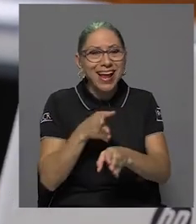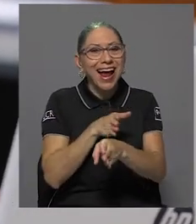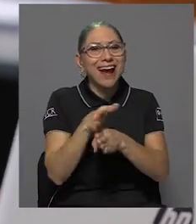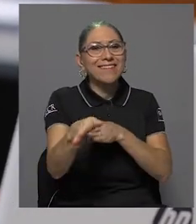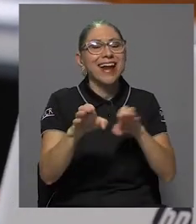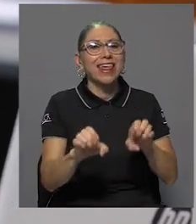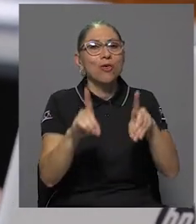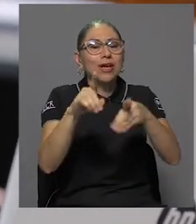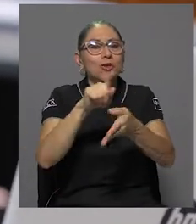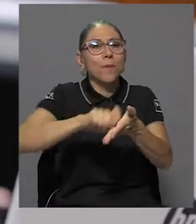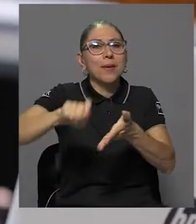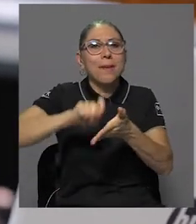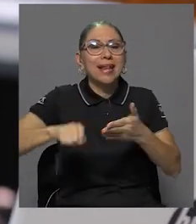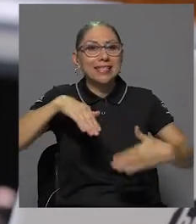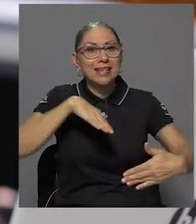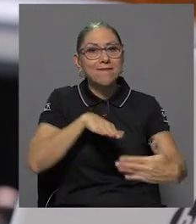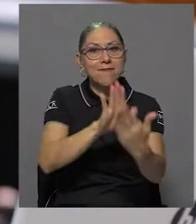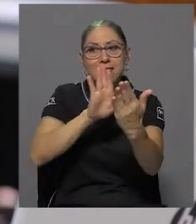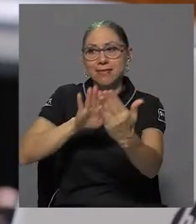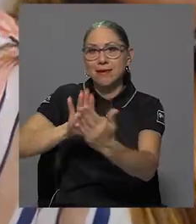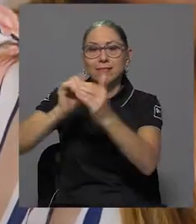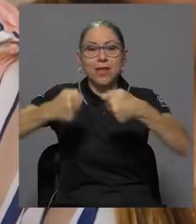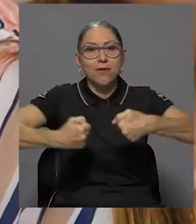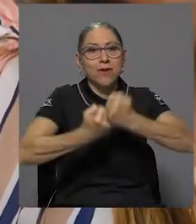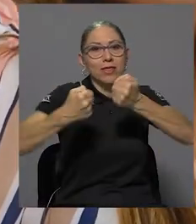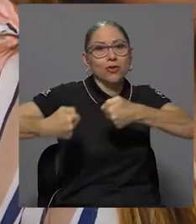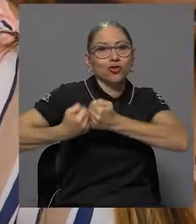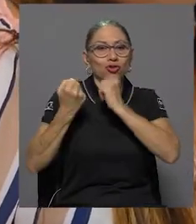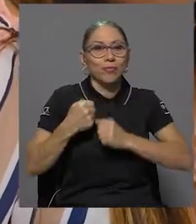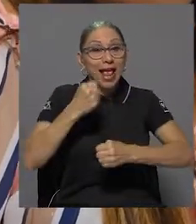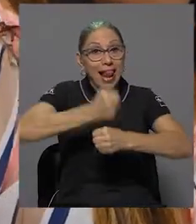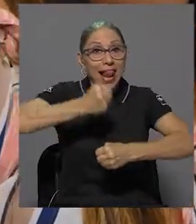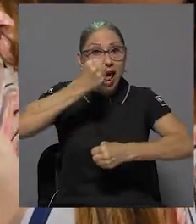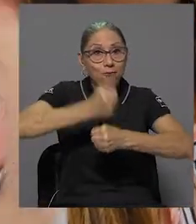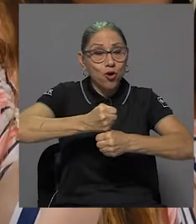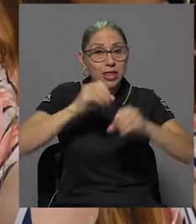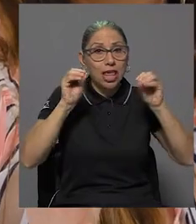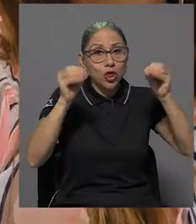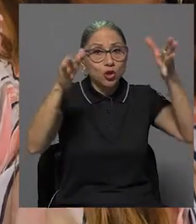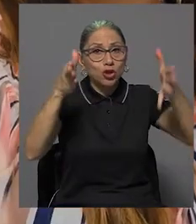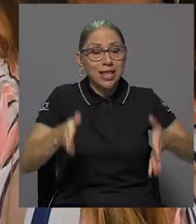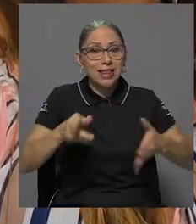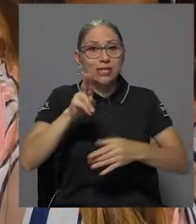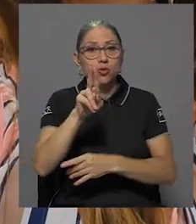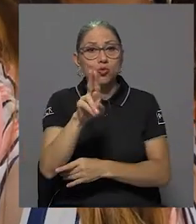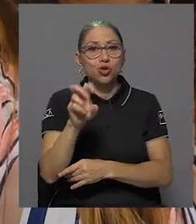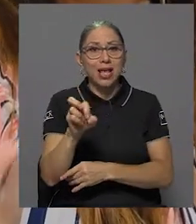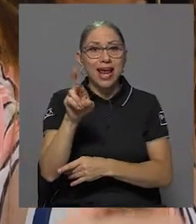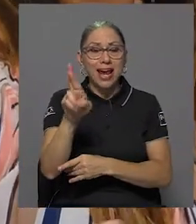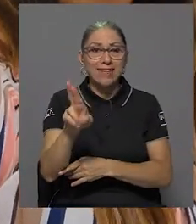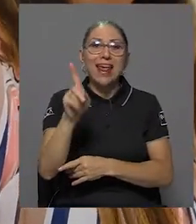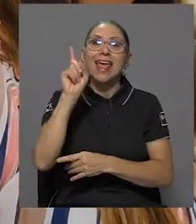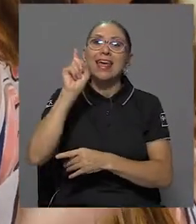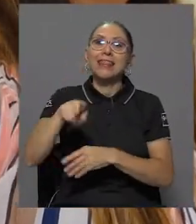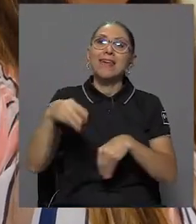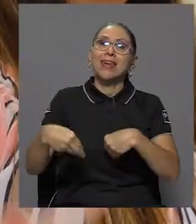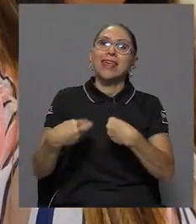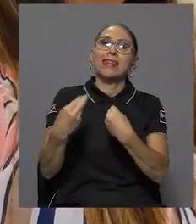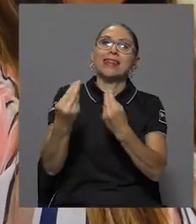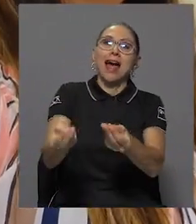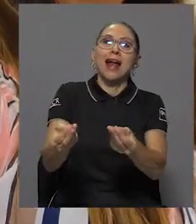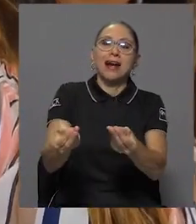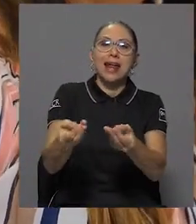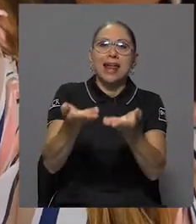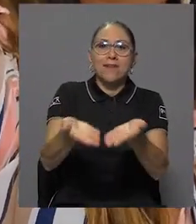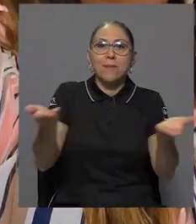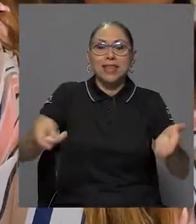primaria se enfrenta a una serie de retos. Será labor de los y las docentes de la UCR darles a sus estudiantes las